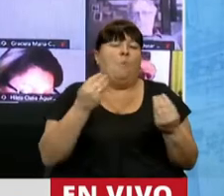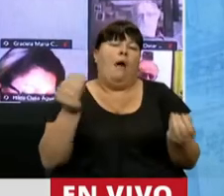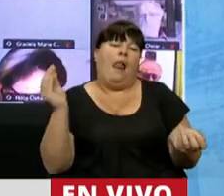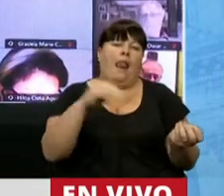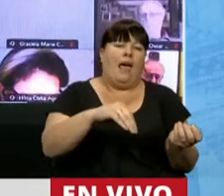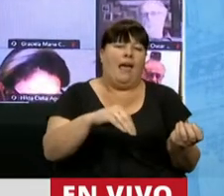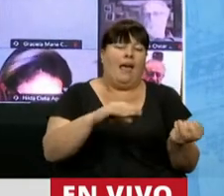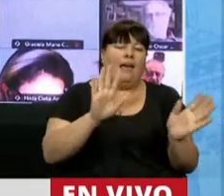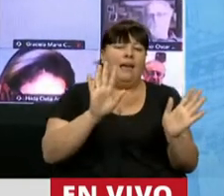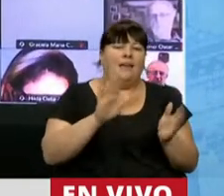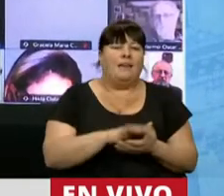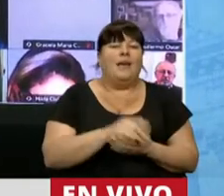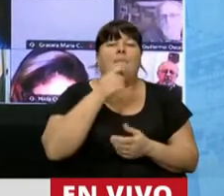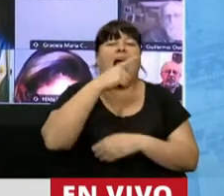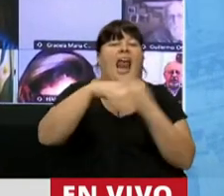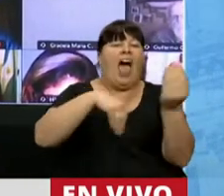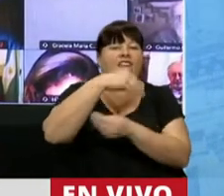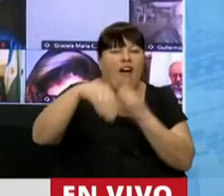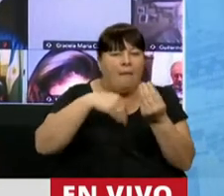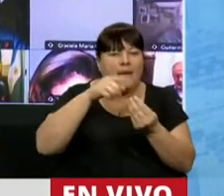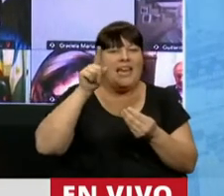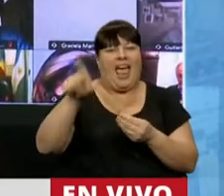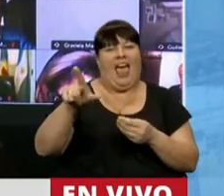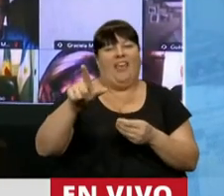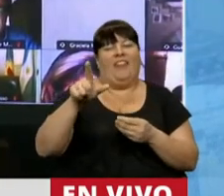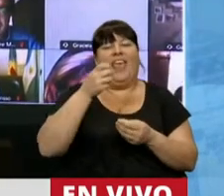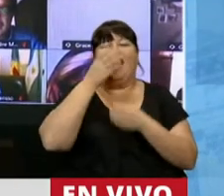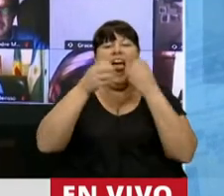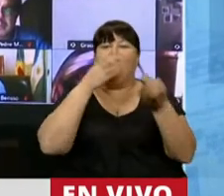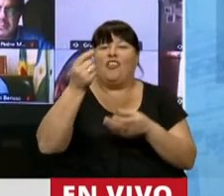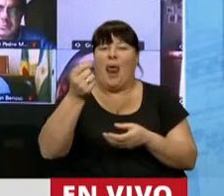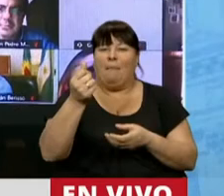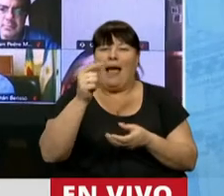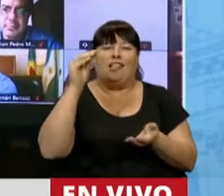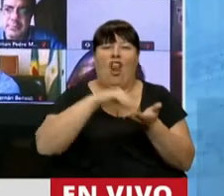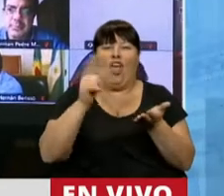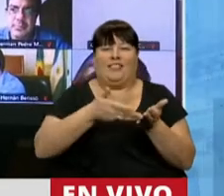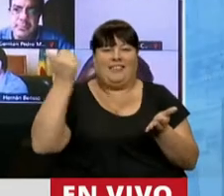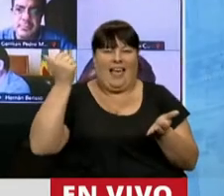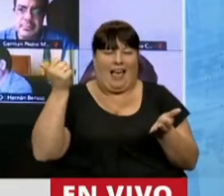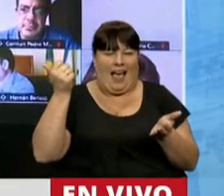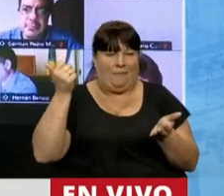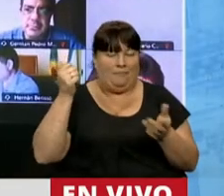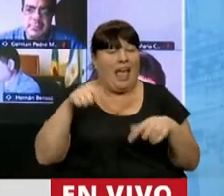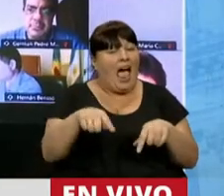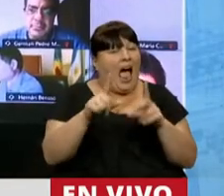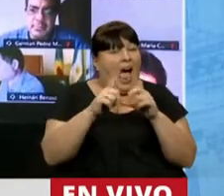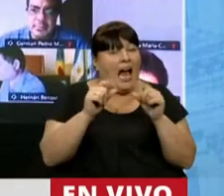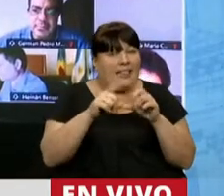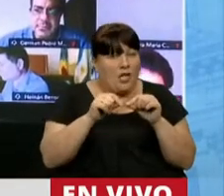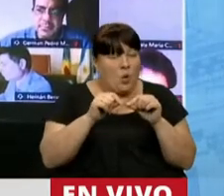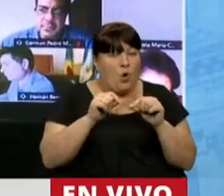agregaron la excepción a los familiares del blanqueo de capitales. Un artículo